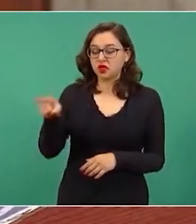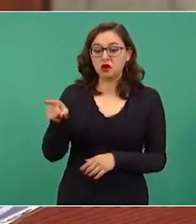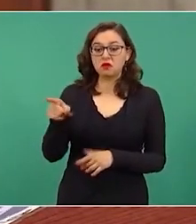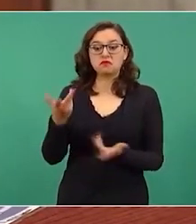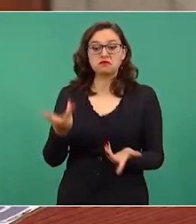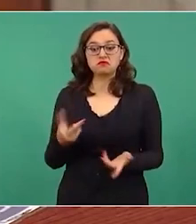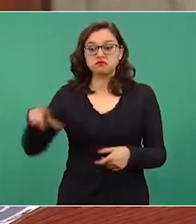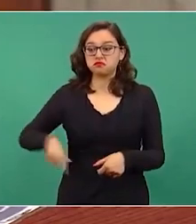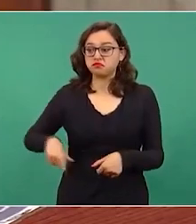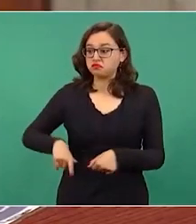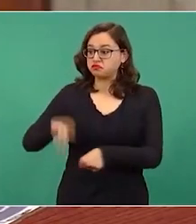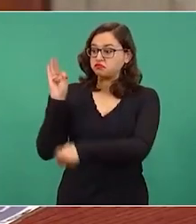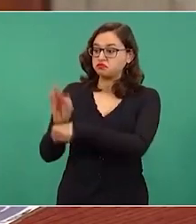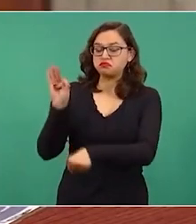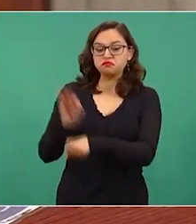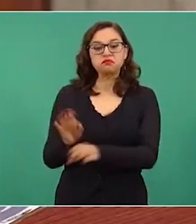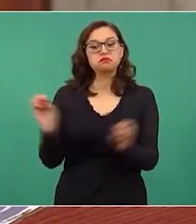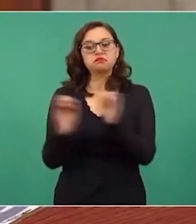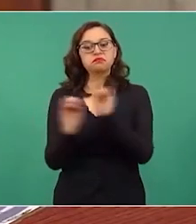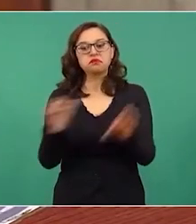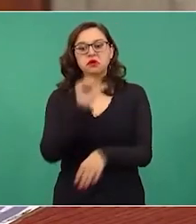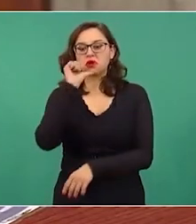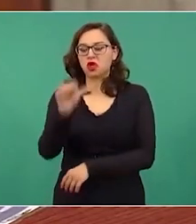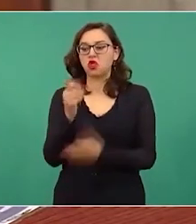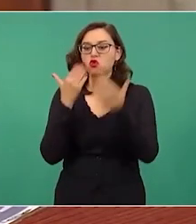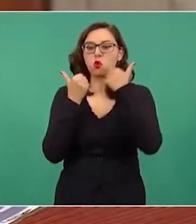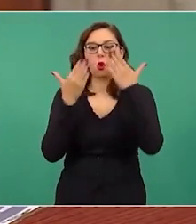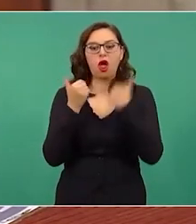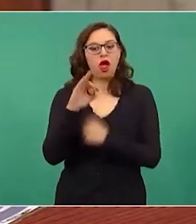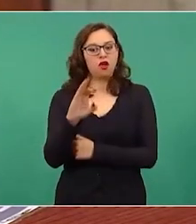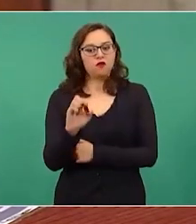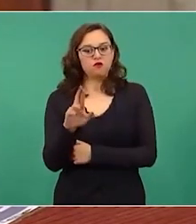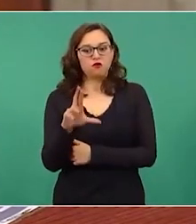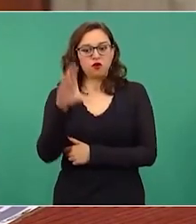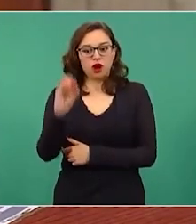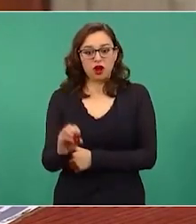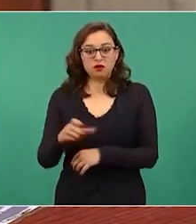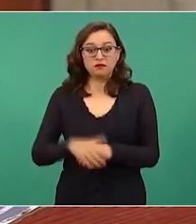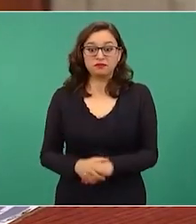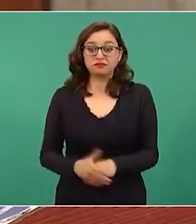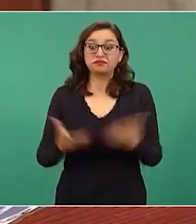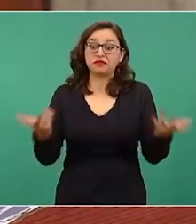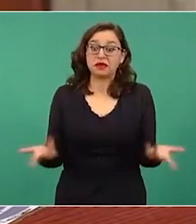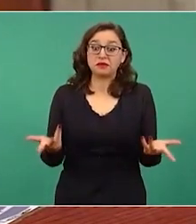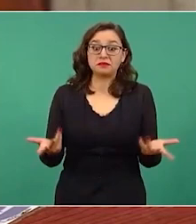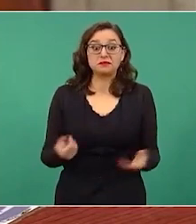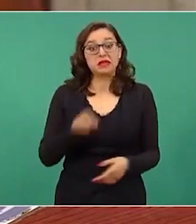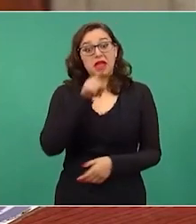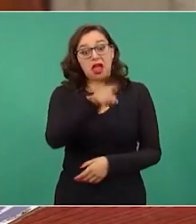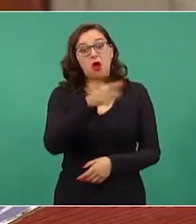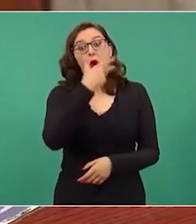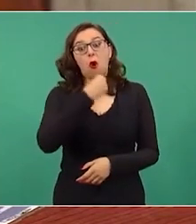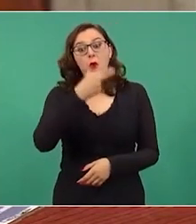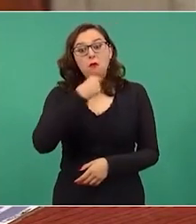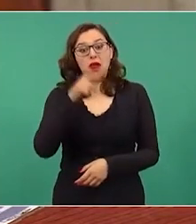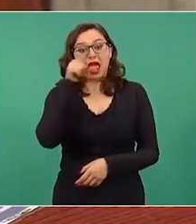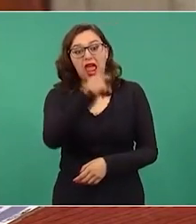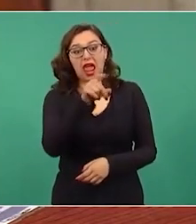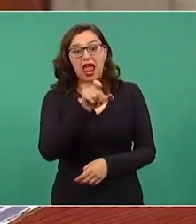y gracias al pendejo loco imbécil ese